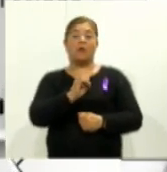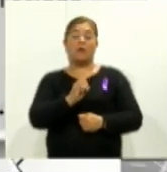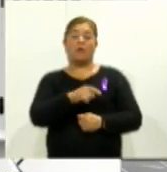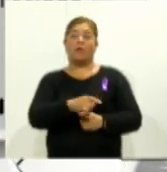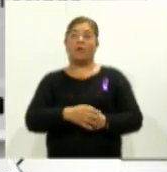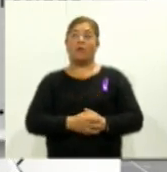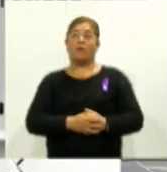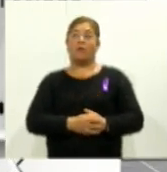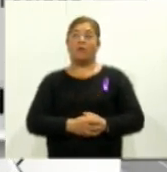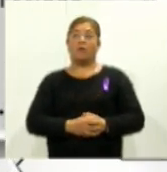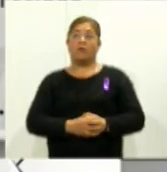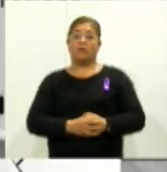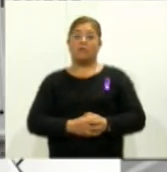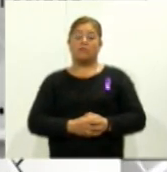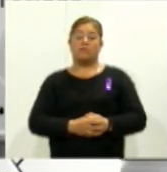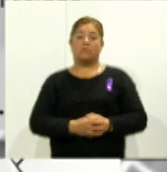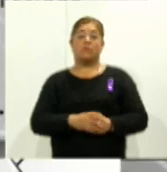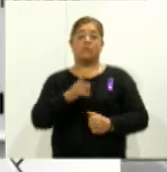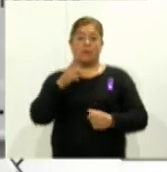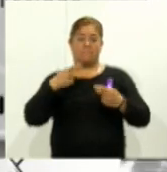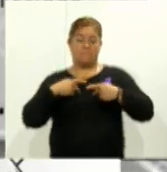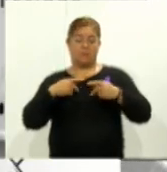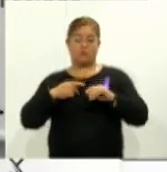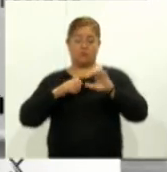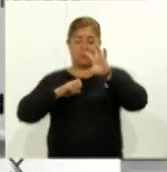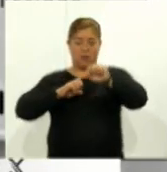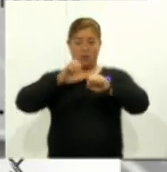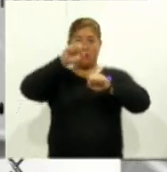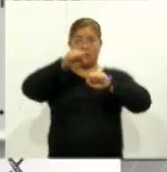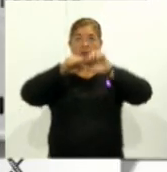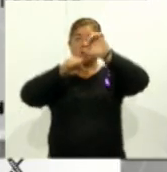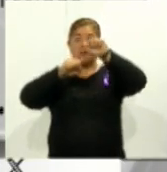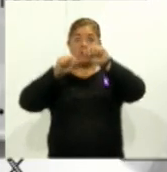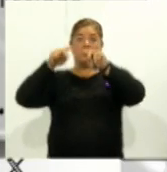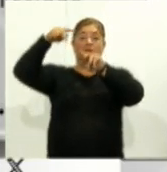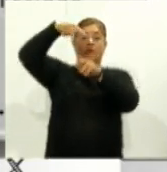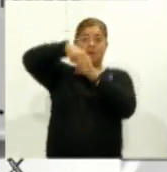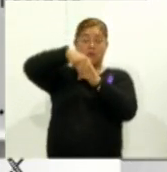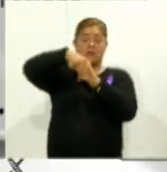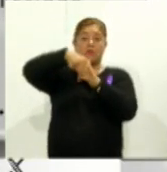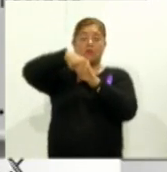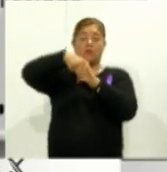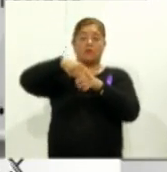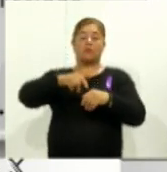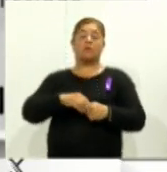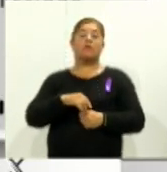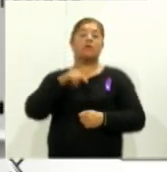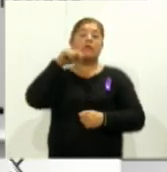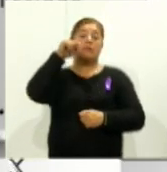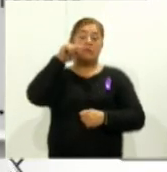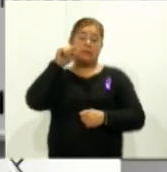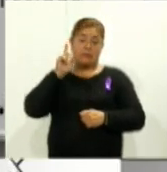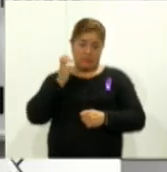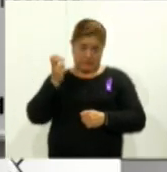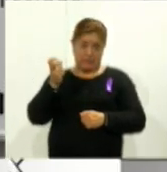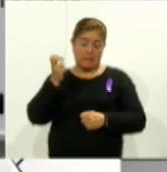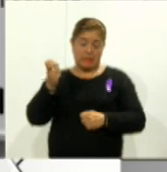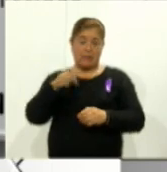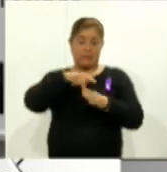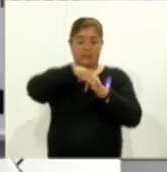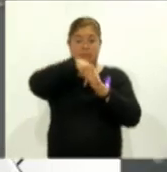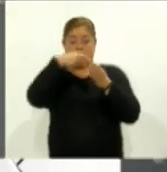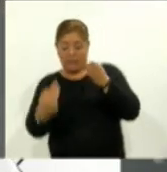muestra en las imágenes que intentó escalar la barrera y se cayó, pero solamente